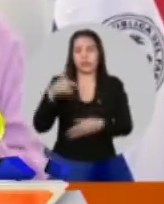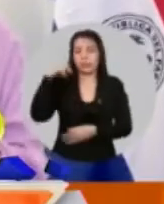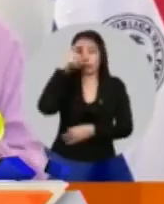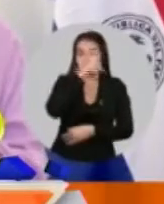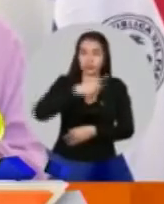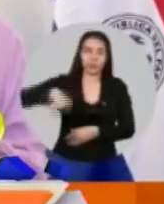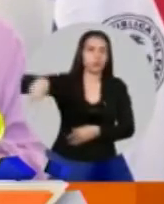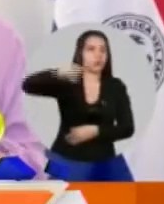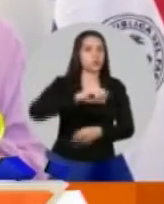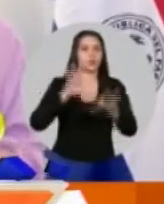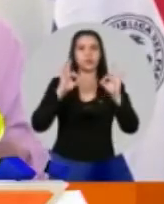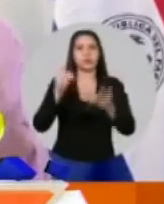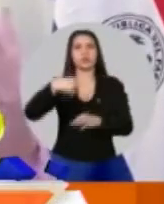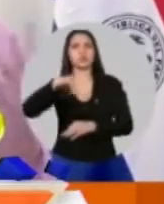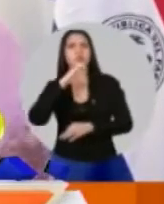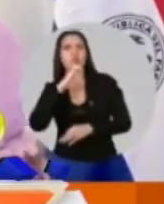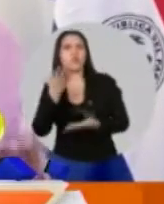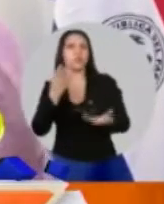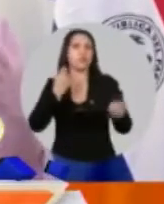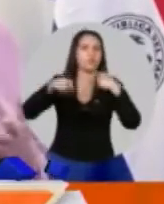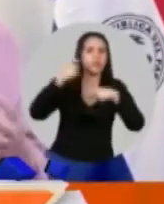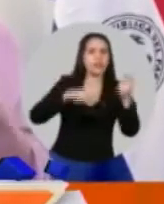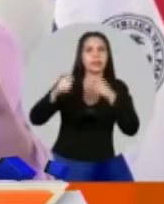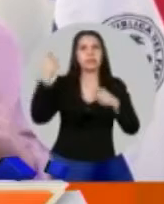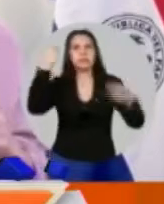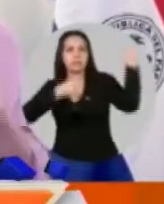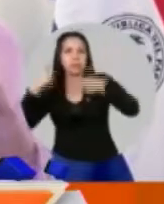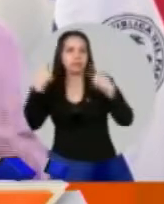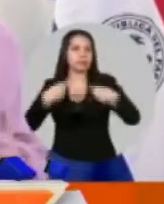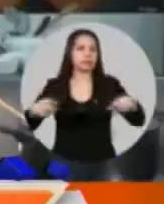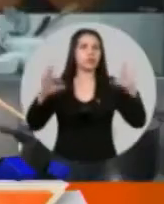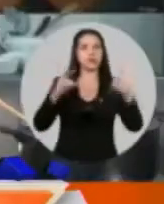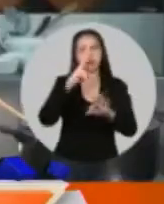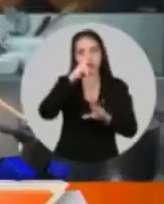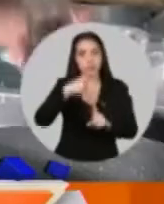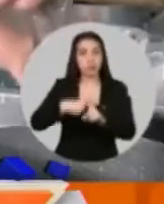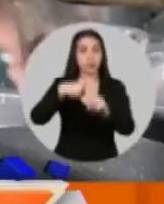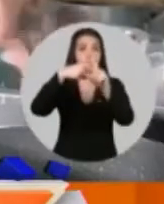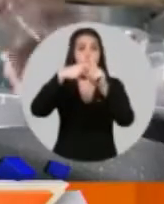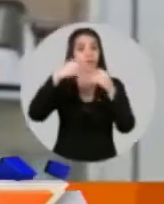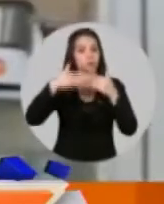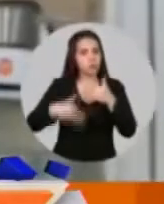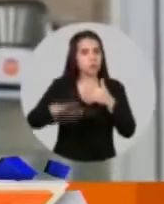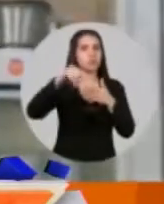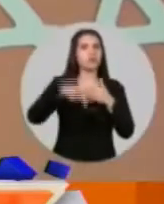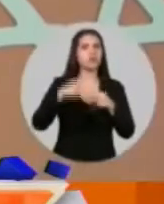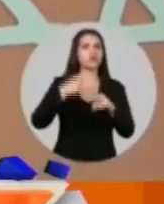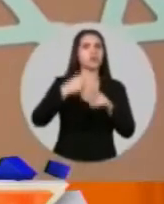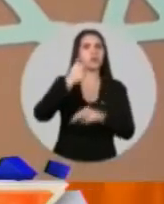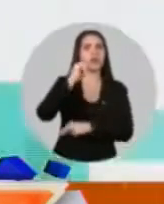vi, perdón, la comparación, ¿verdad? Mil disculpas a la primera dama, pero vi que Perla Alegre también estuvo